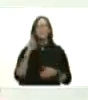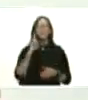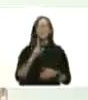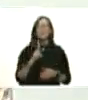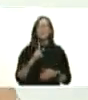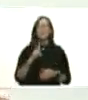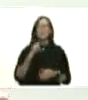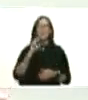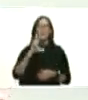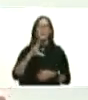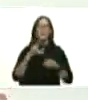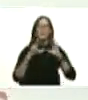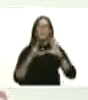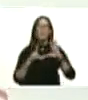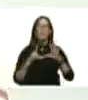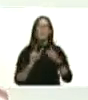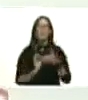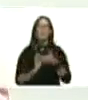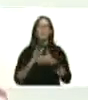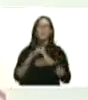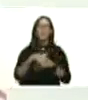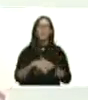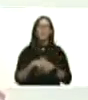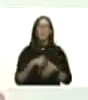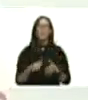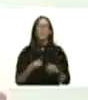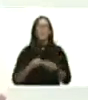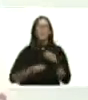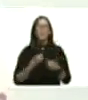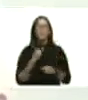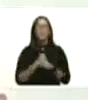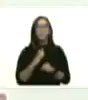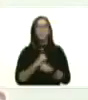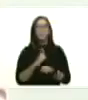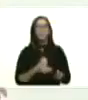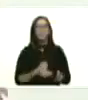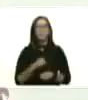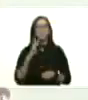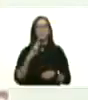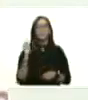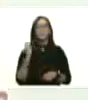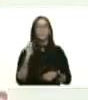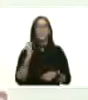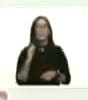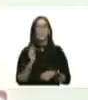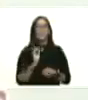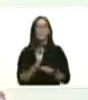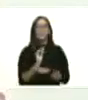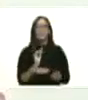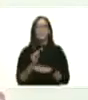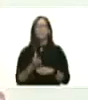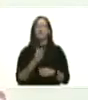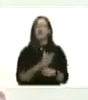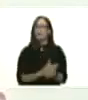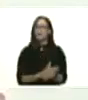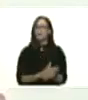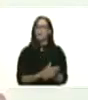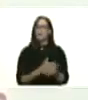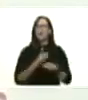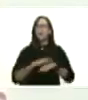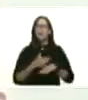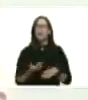tienen aún la mitad la tengo yo y hemos hecho un trabajo desde hace dos meses preventivo porque lo más